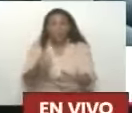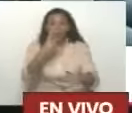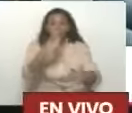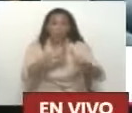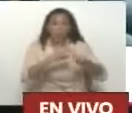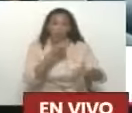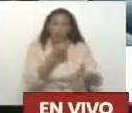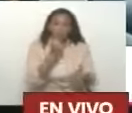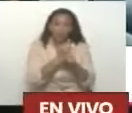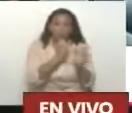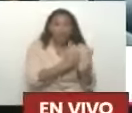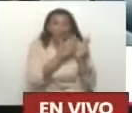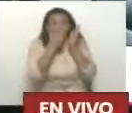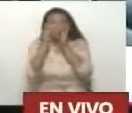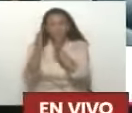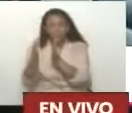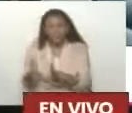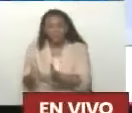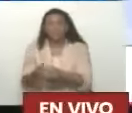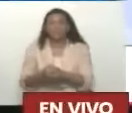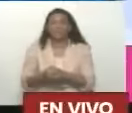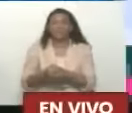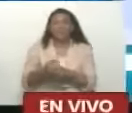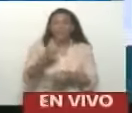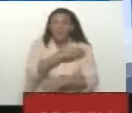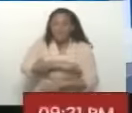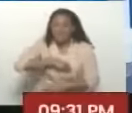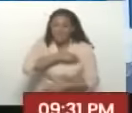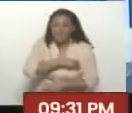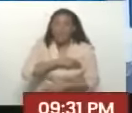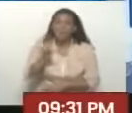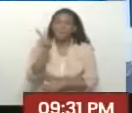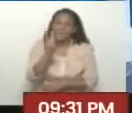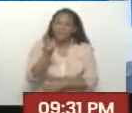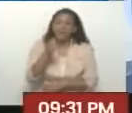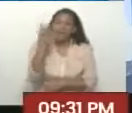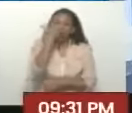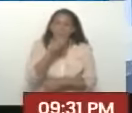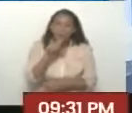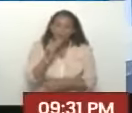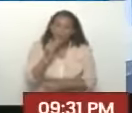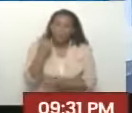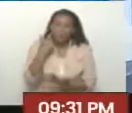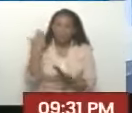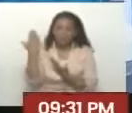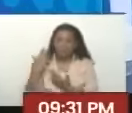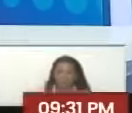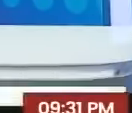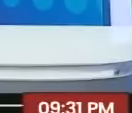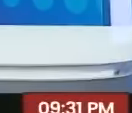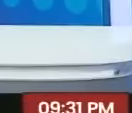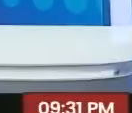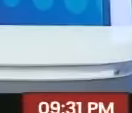diez del buen gobierno. A la gran misión Venezuela joven. La juventud. Adelante.